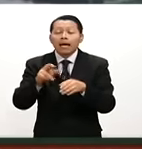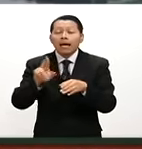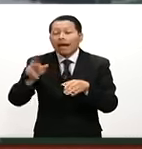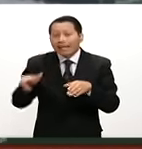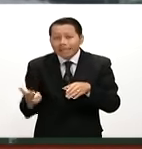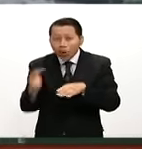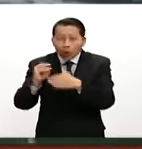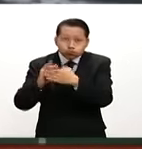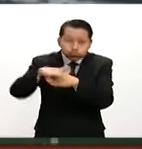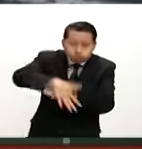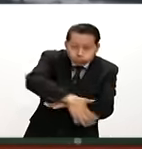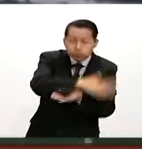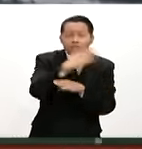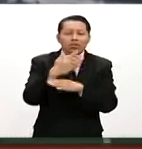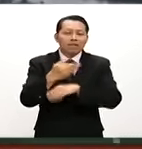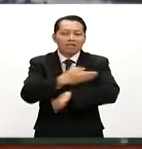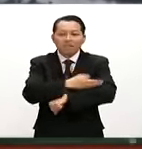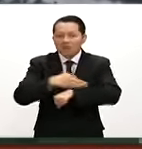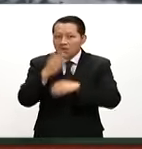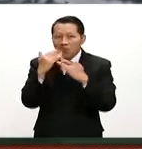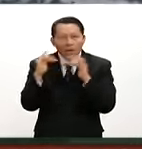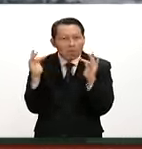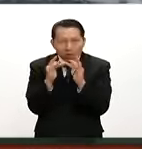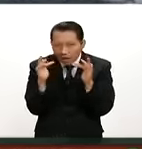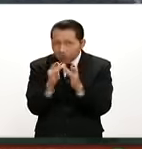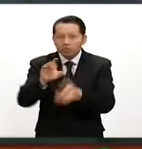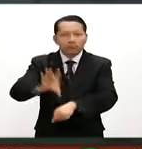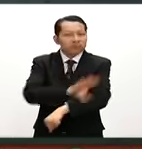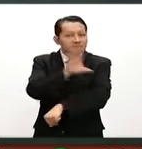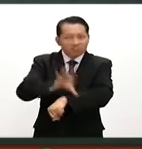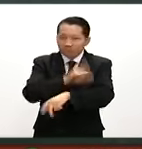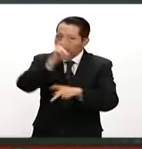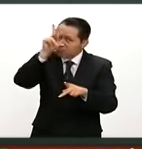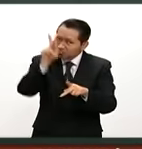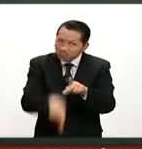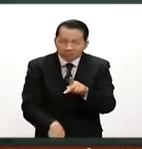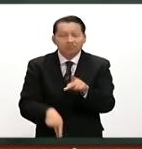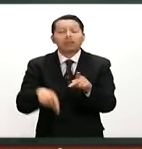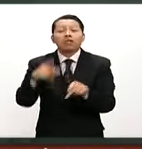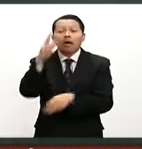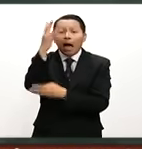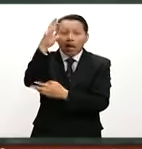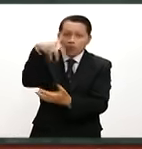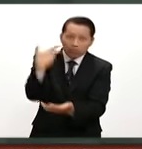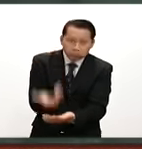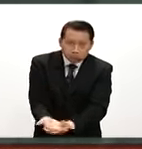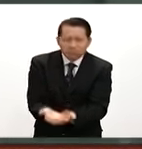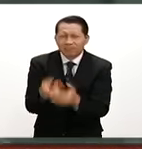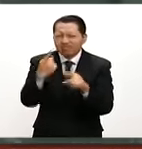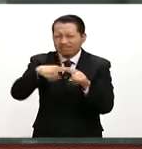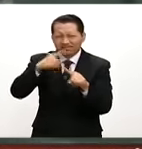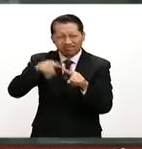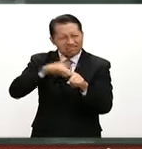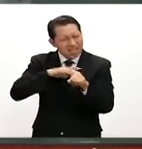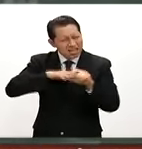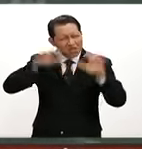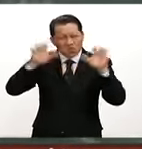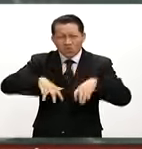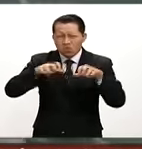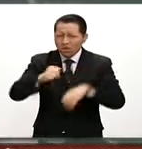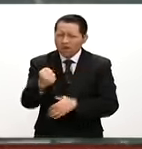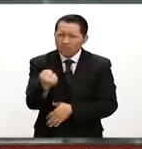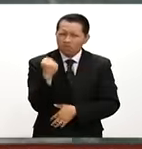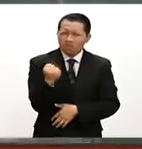incomunicadas, cortes de energía eléctrica y árboles caídos. Es lo que se registró durante las lluvias intensas que se